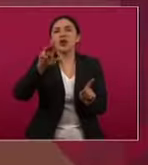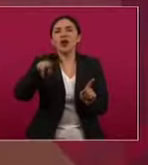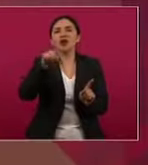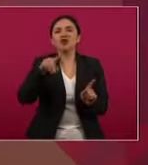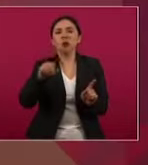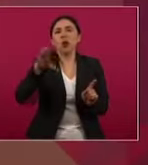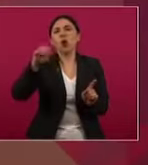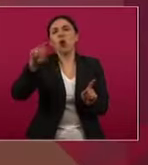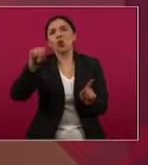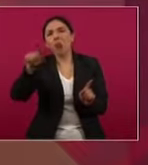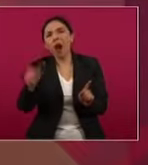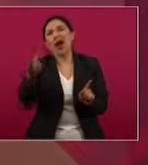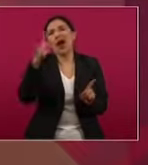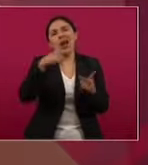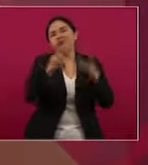y demás.